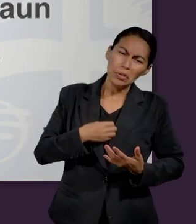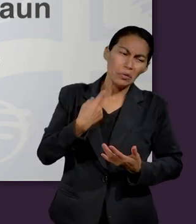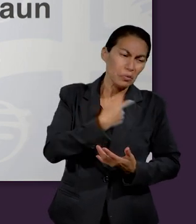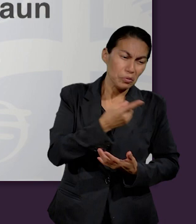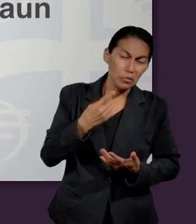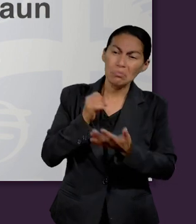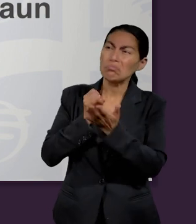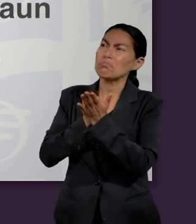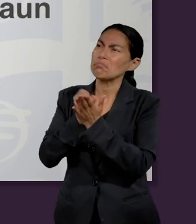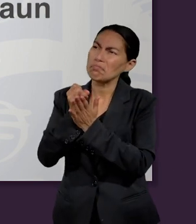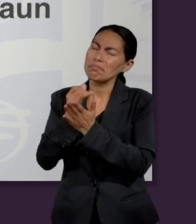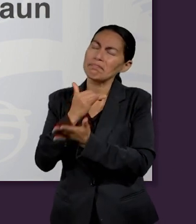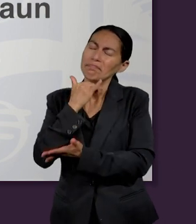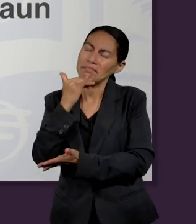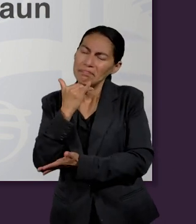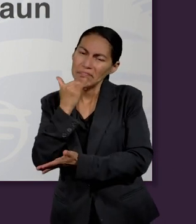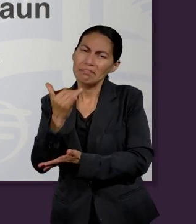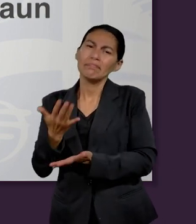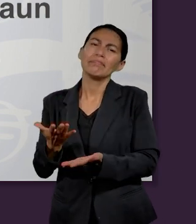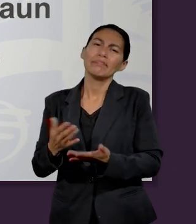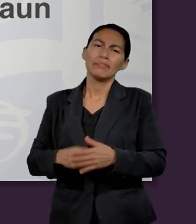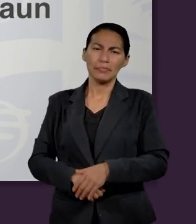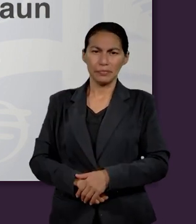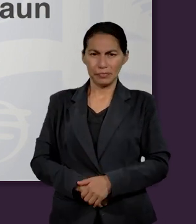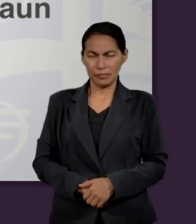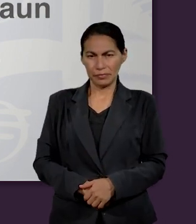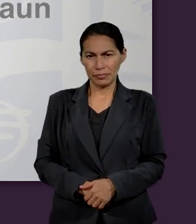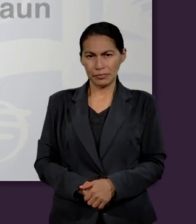decisiones equivocadas?